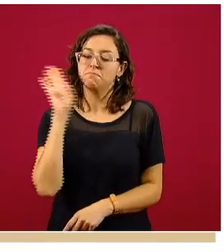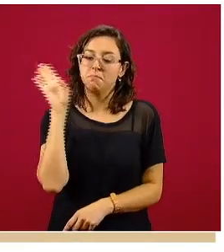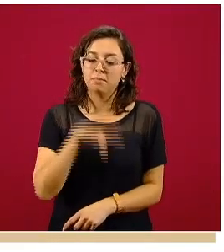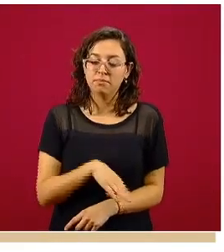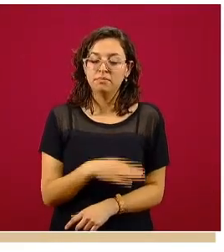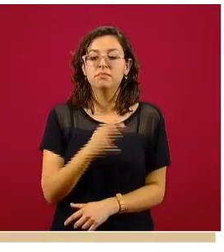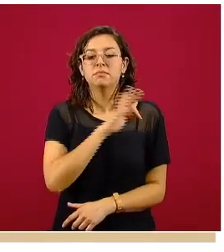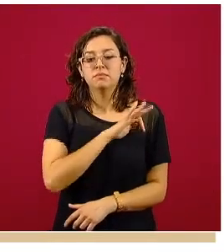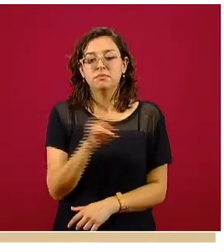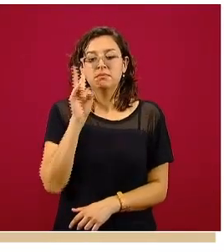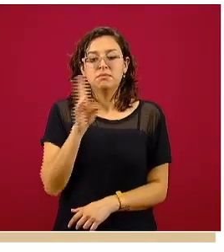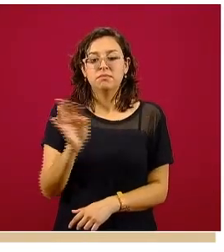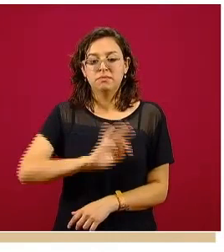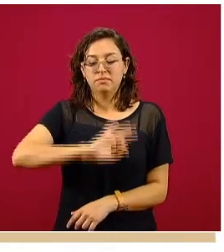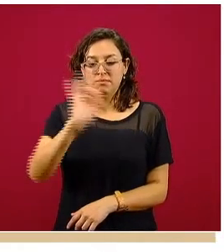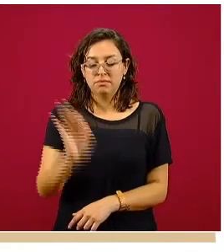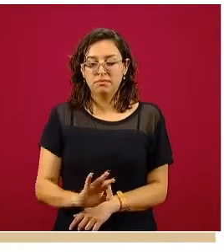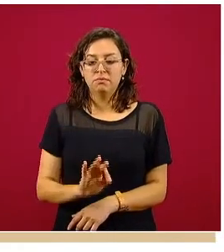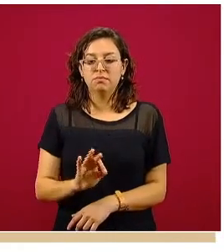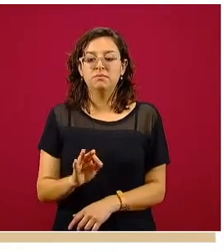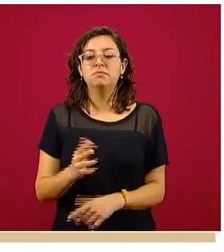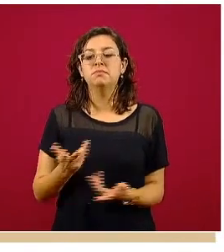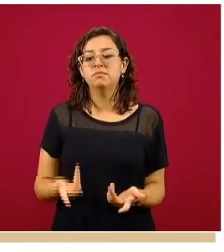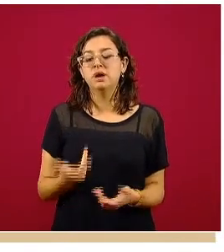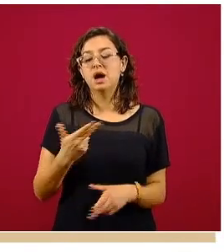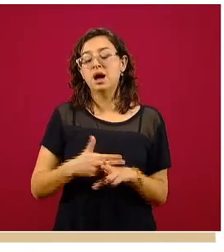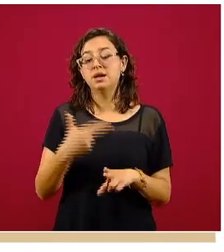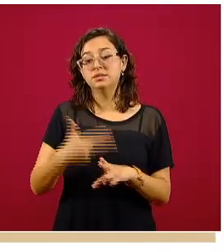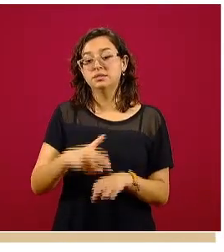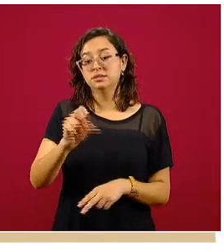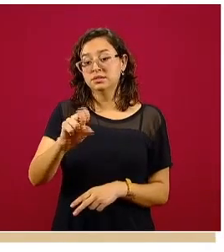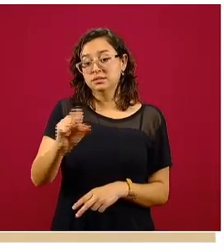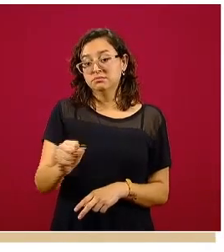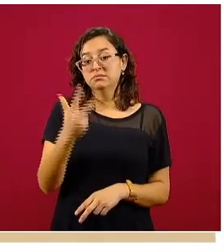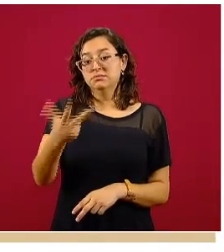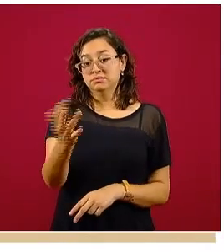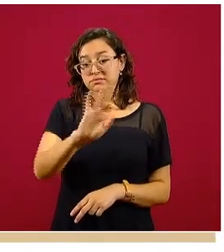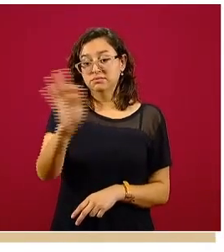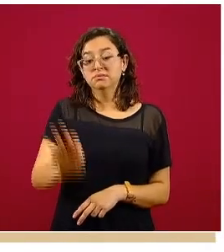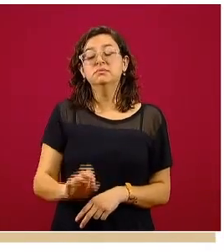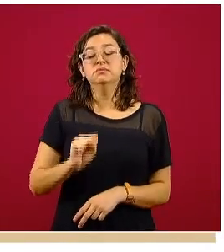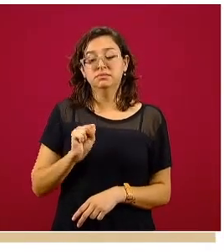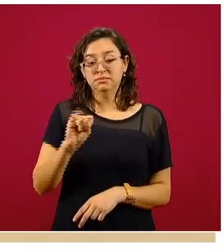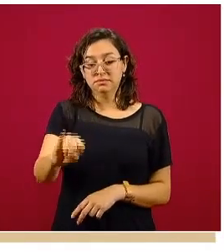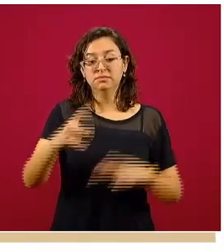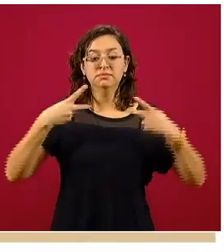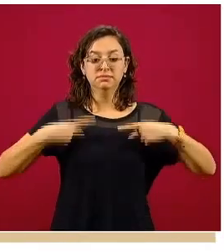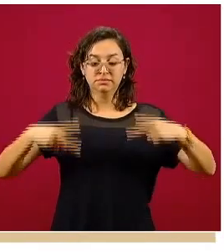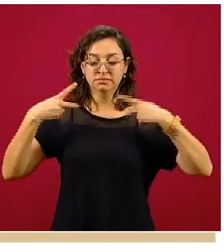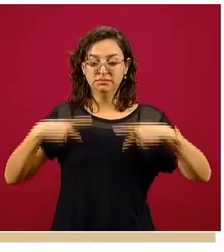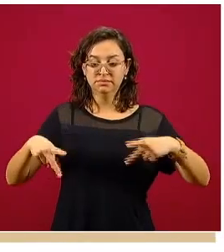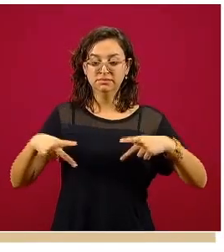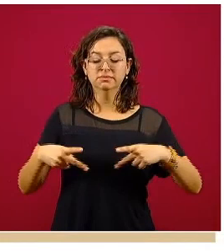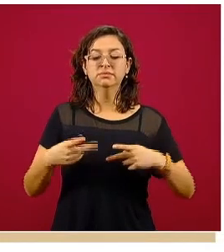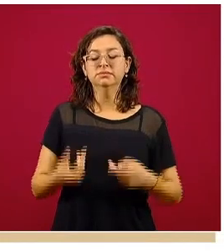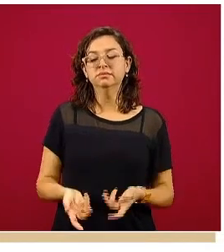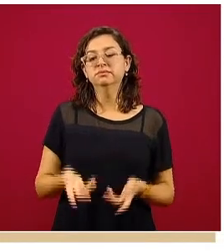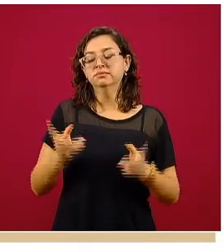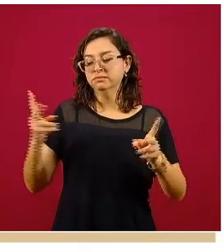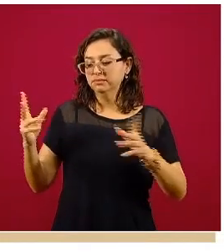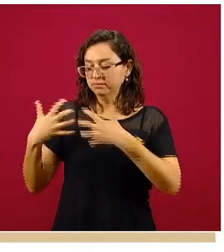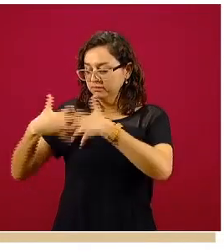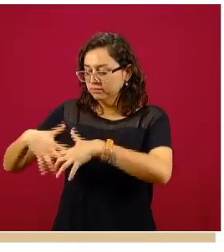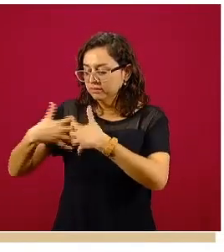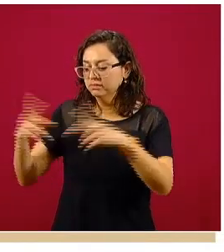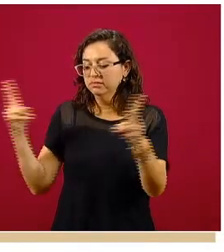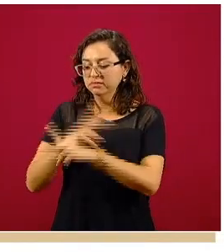Vemos cómo este porcentaje puede llegar a ser hasta de un 68% de positividad en las personas que están intubadas, es decir, los